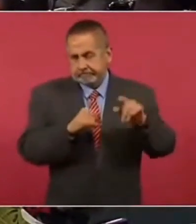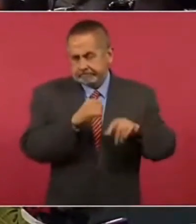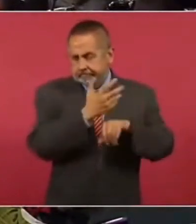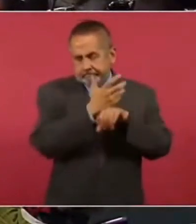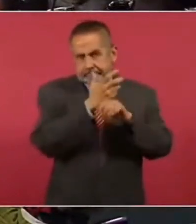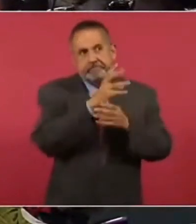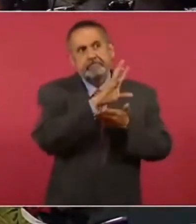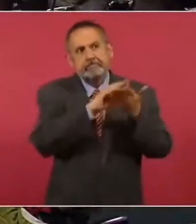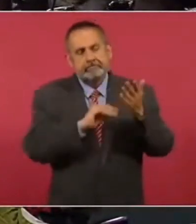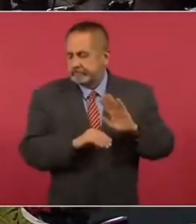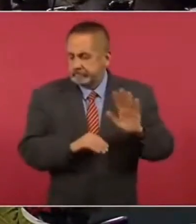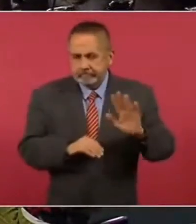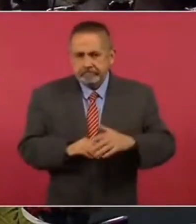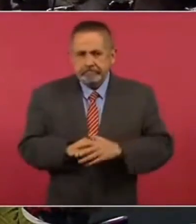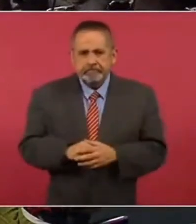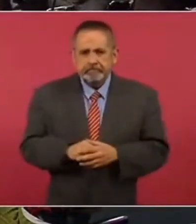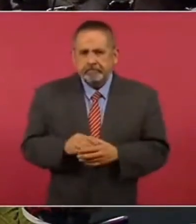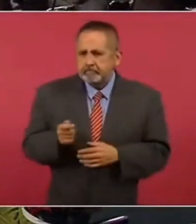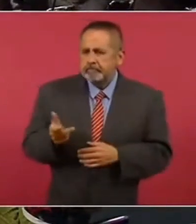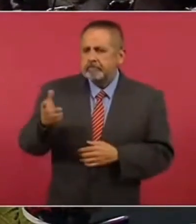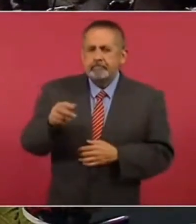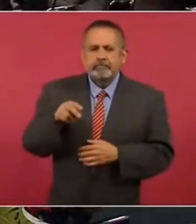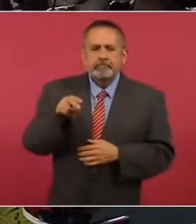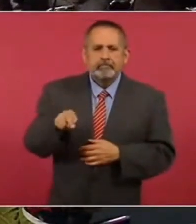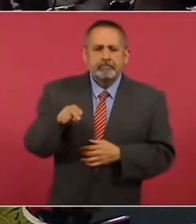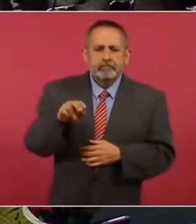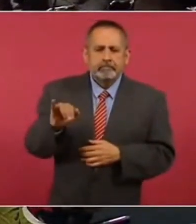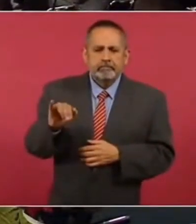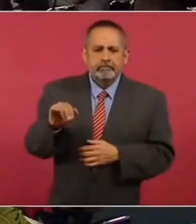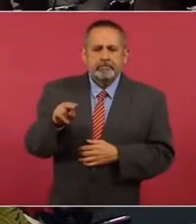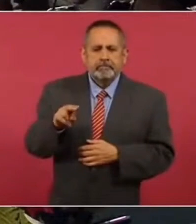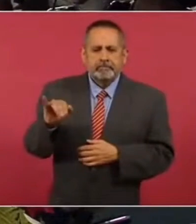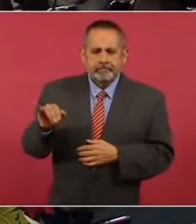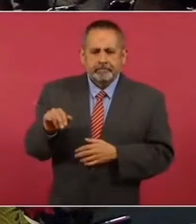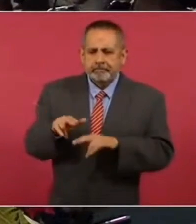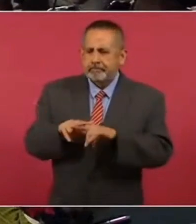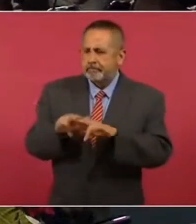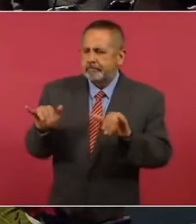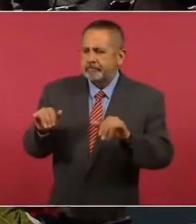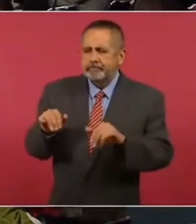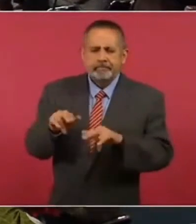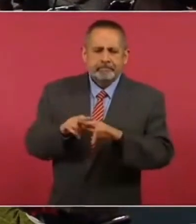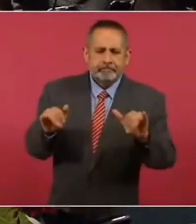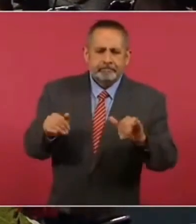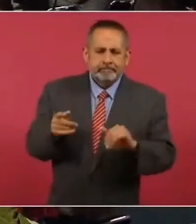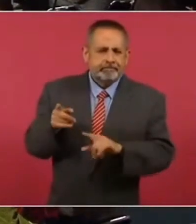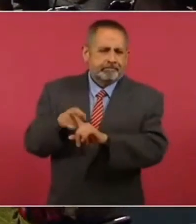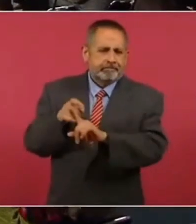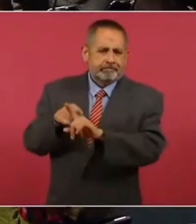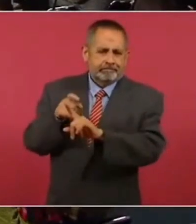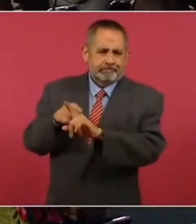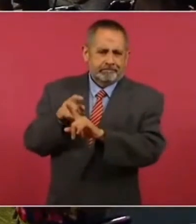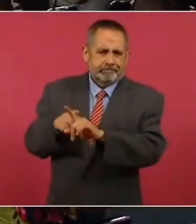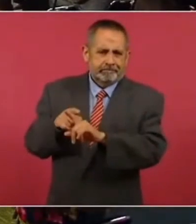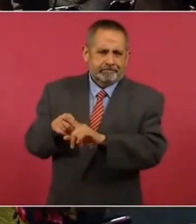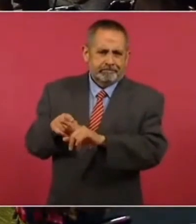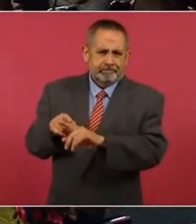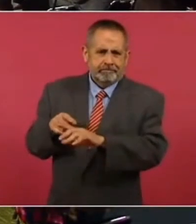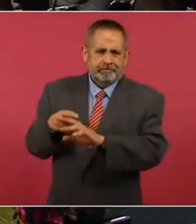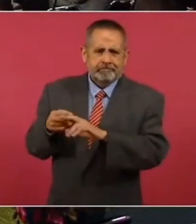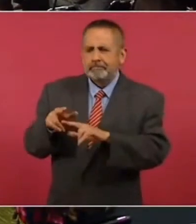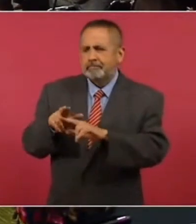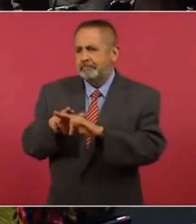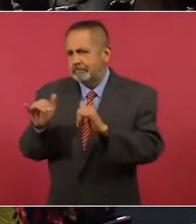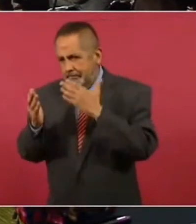de llamar ninis a los jóvenes de manera despectiva, que ni